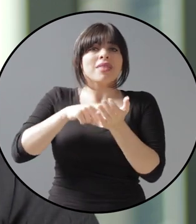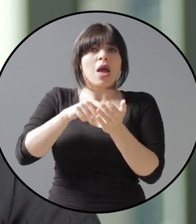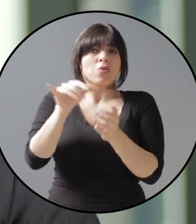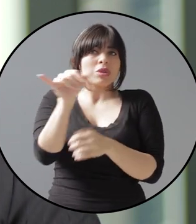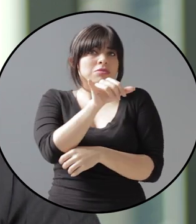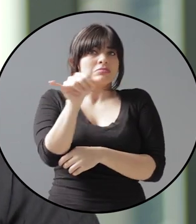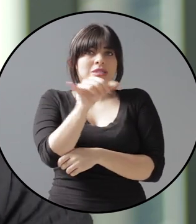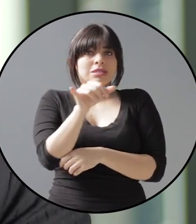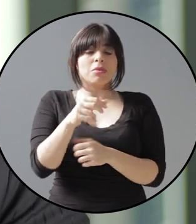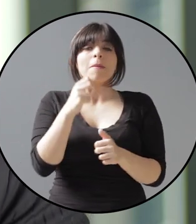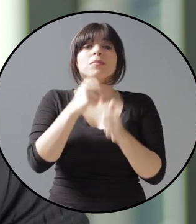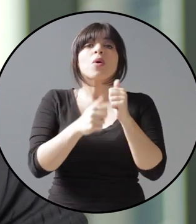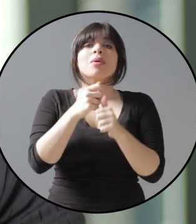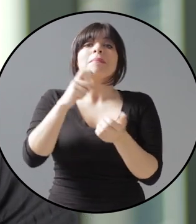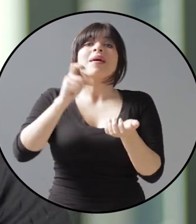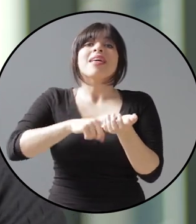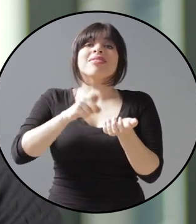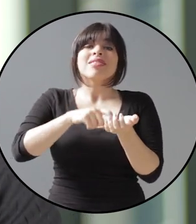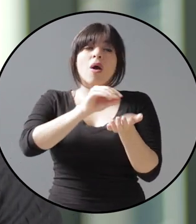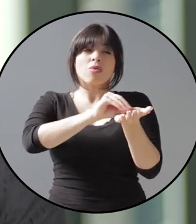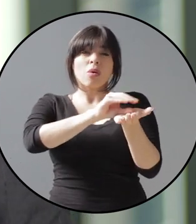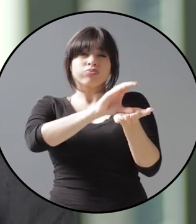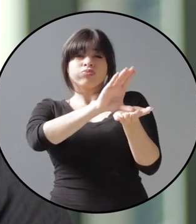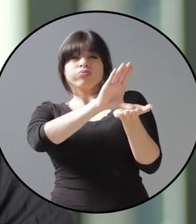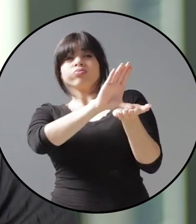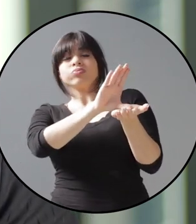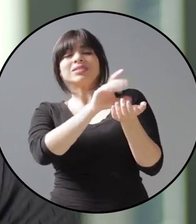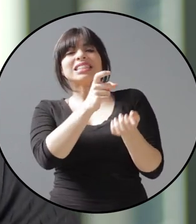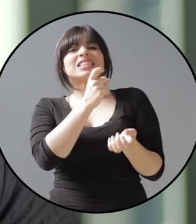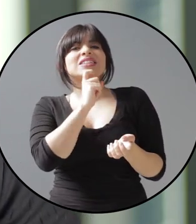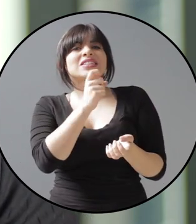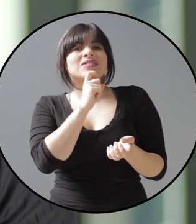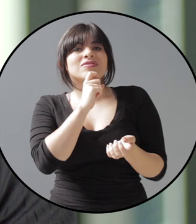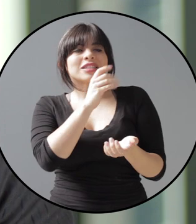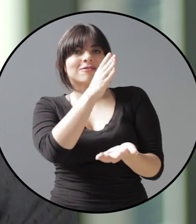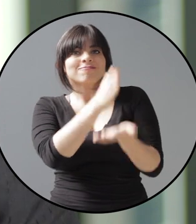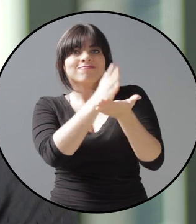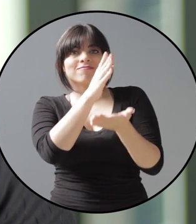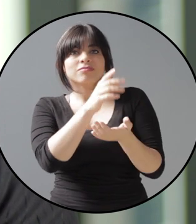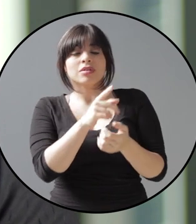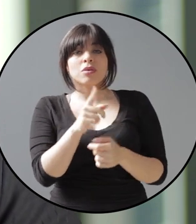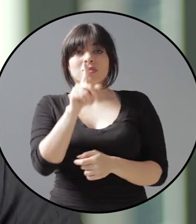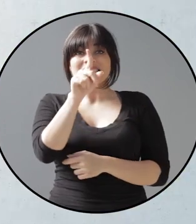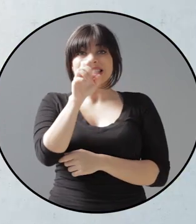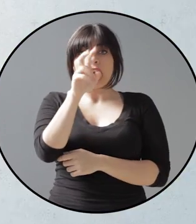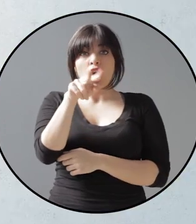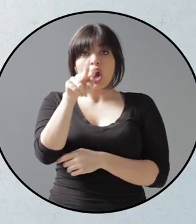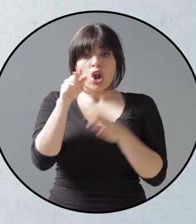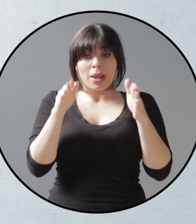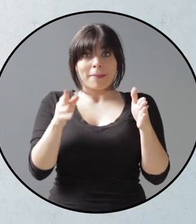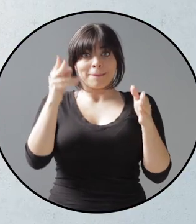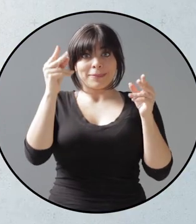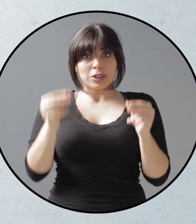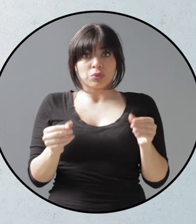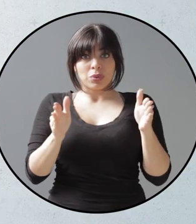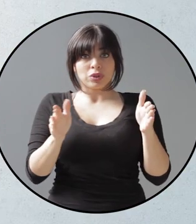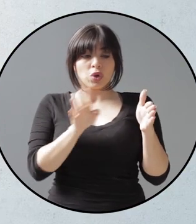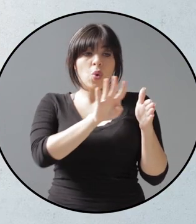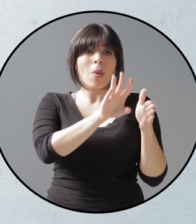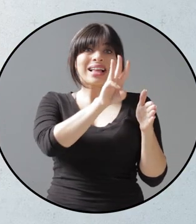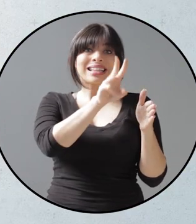cualquier deuda. El problema es que el nivel de endeudamiento es tan alto que es difícil dejar de usarlo. Por cada 100 colones